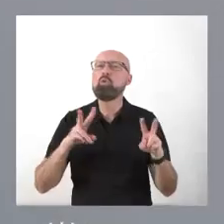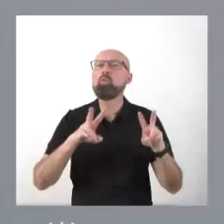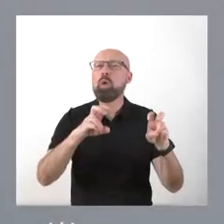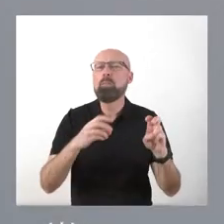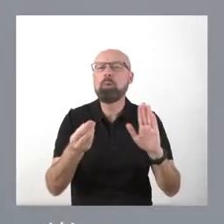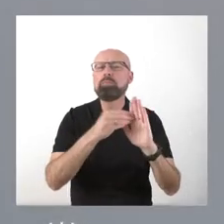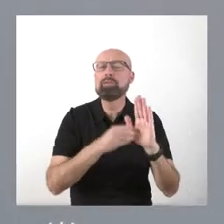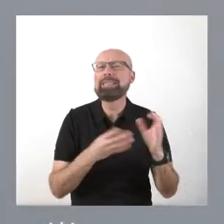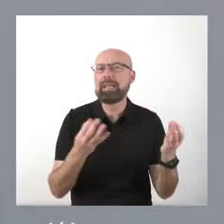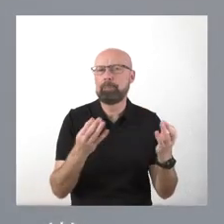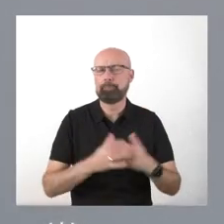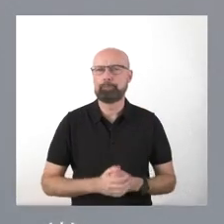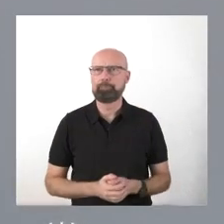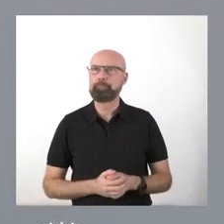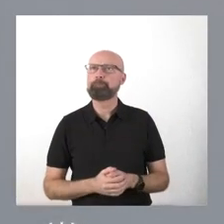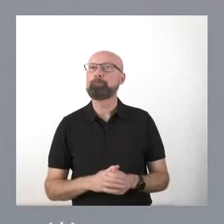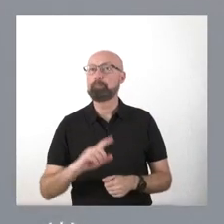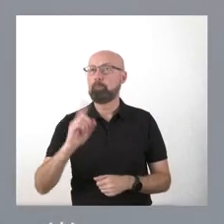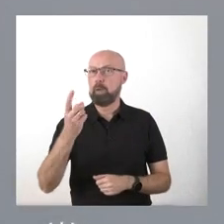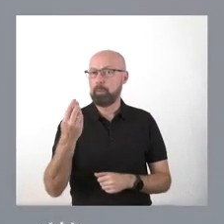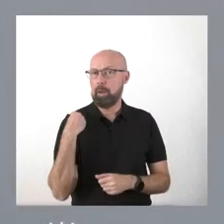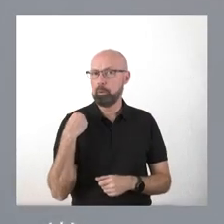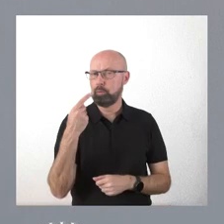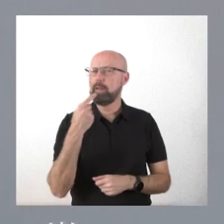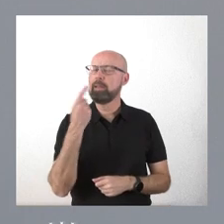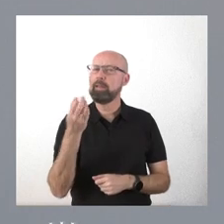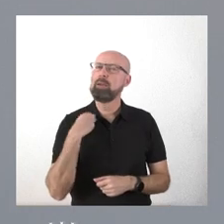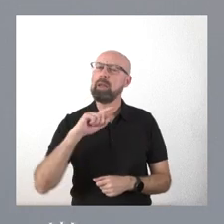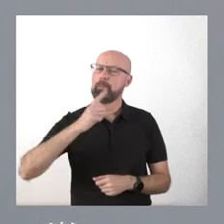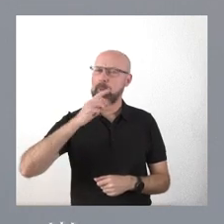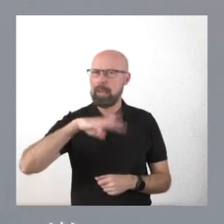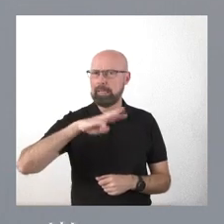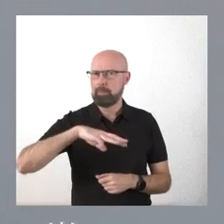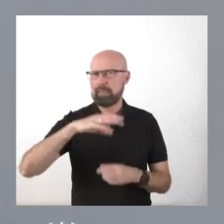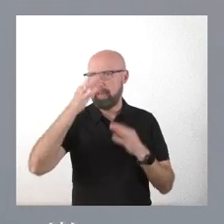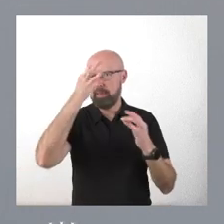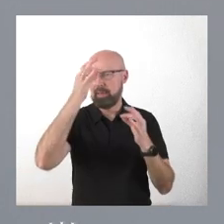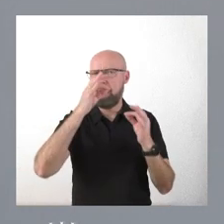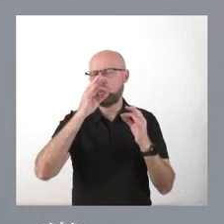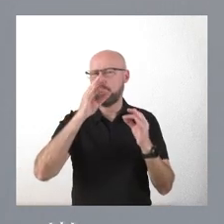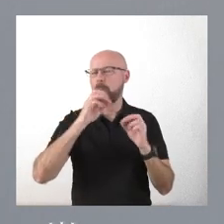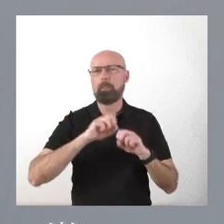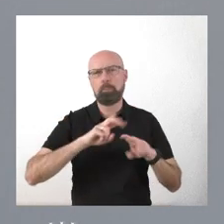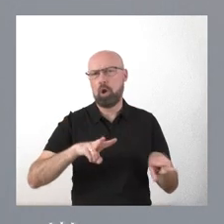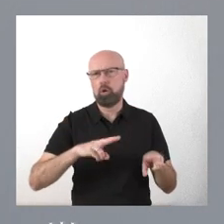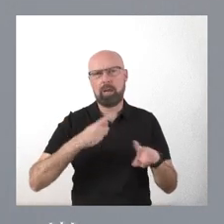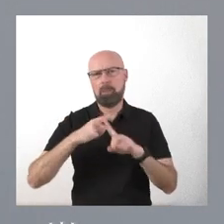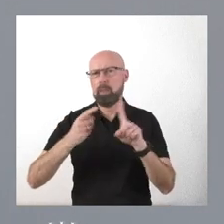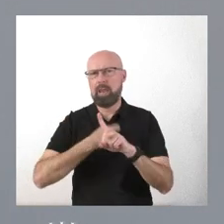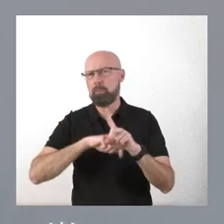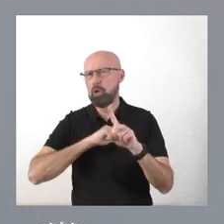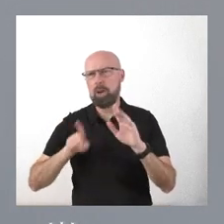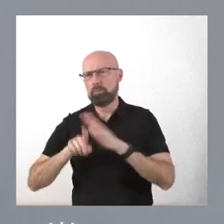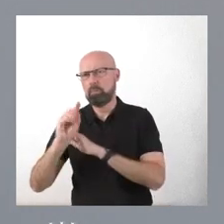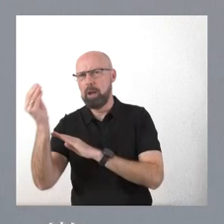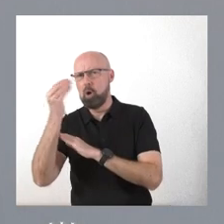Sobre el primer punto, es verdad que en lo que es el primer trimestre el dato ha evolucionado peor que la media española. En lo que es el